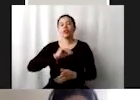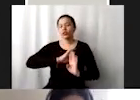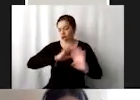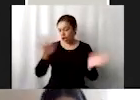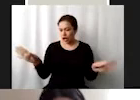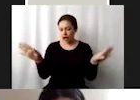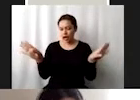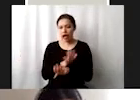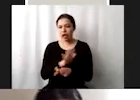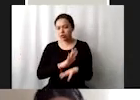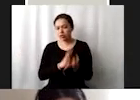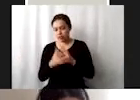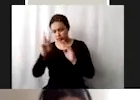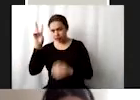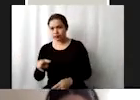la ONU de que hay cosas que no vamos